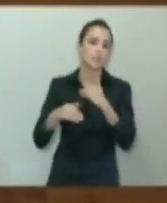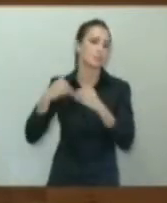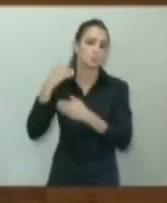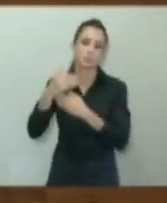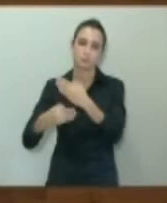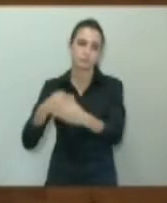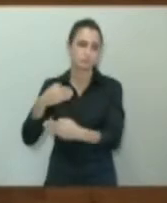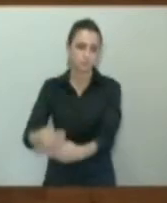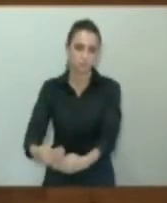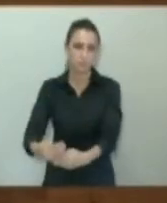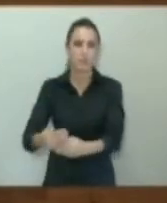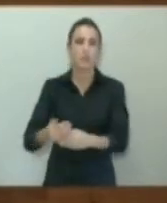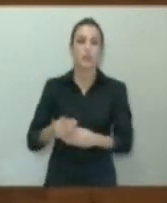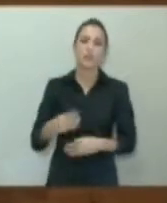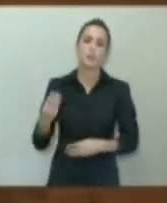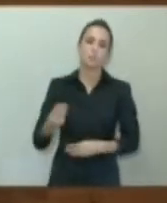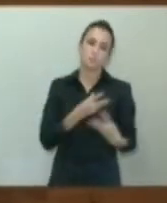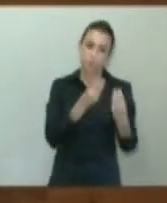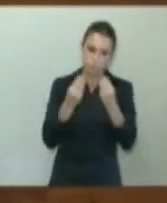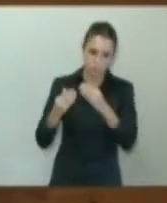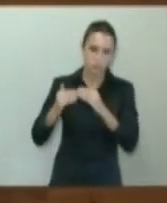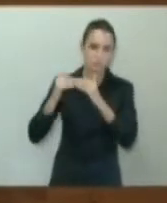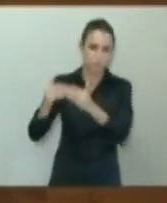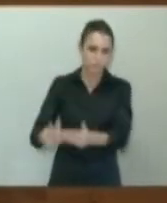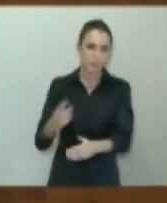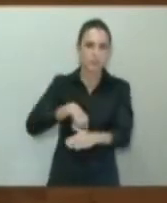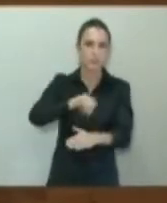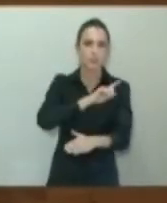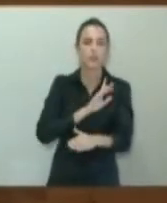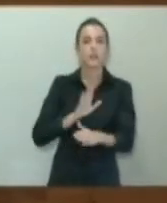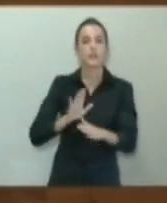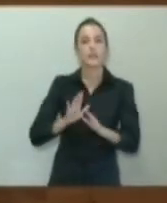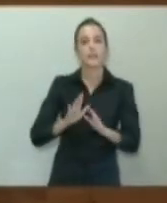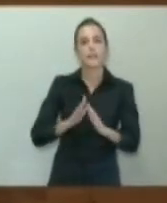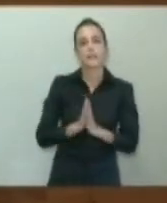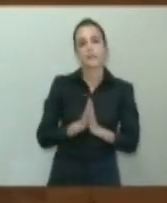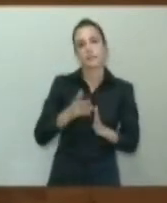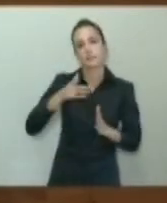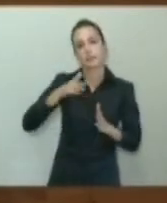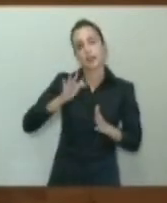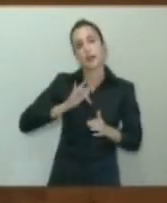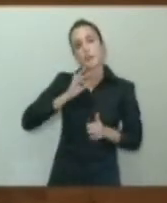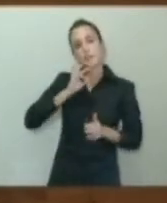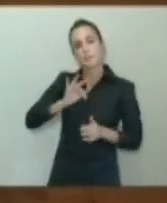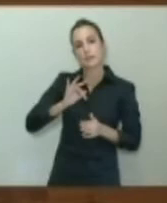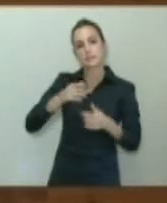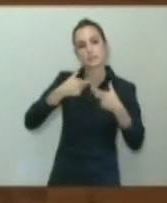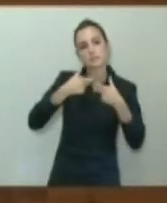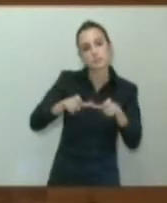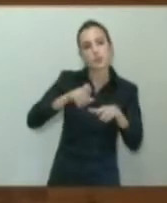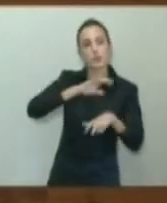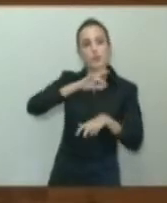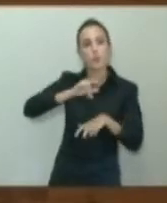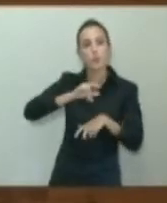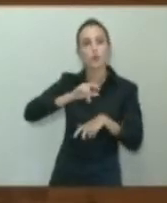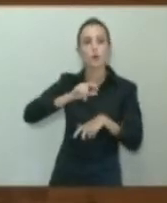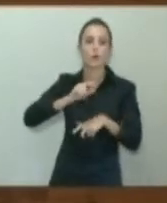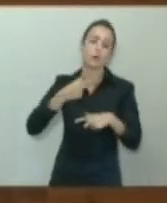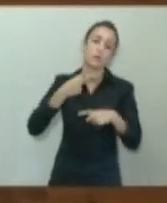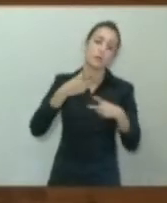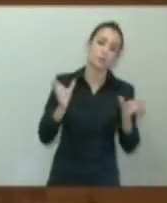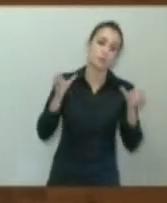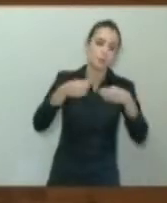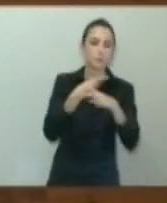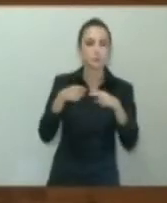que hubiese sido deseable, especialmente si se toman en consideración las necesidades del sector del juego y de los diferentes colectivos.